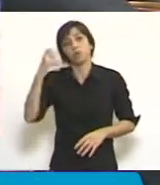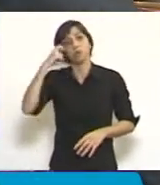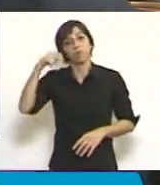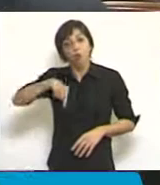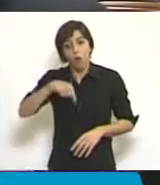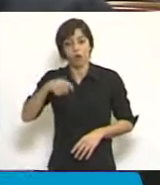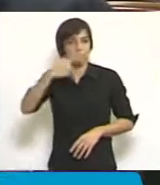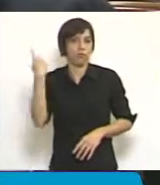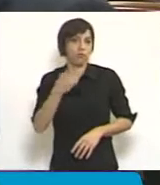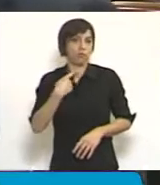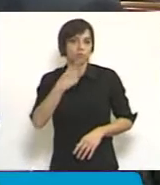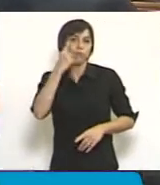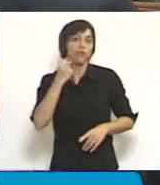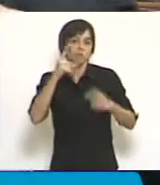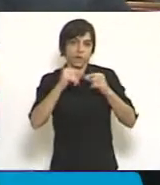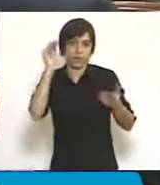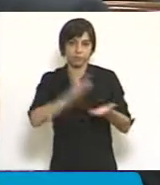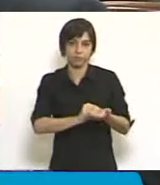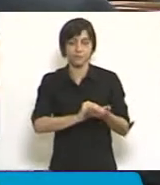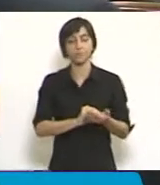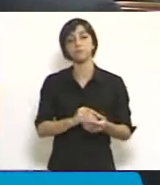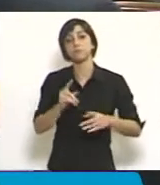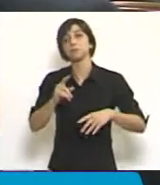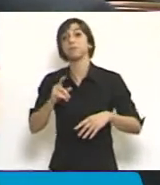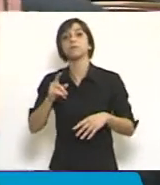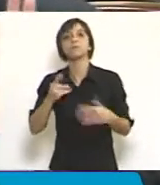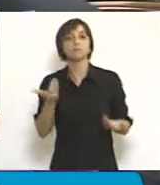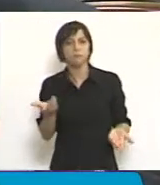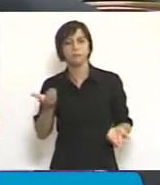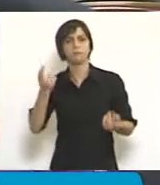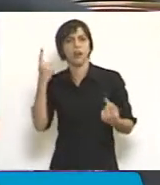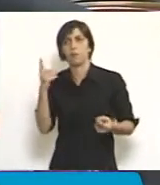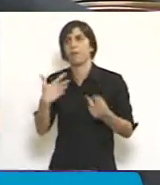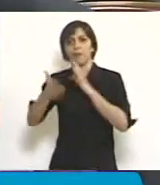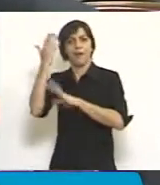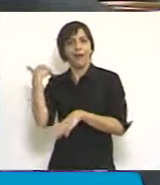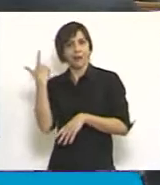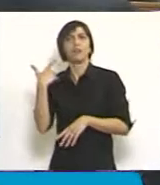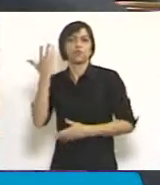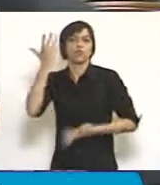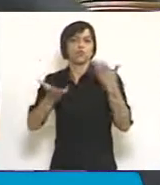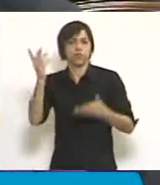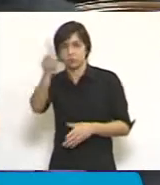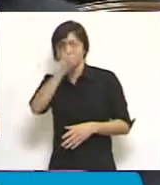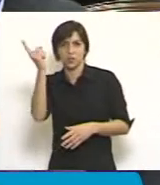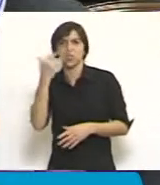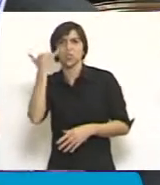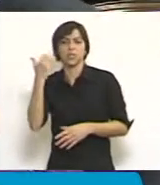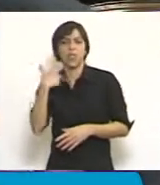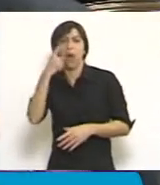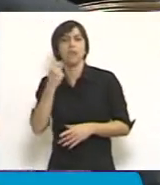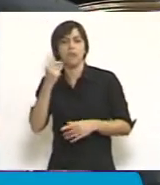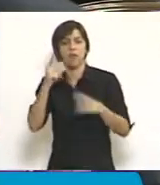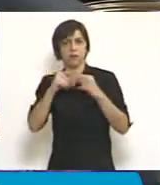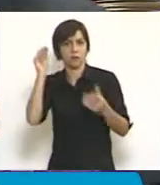Se da otra paradoja. Si fijamos la implementación en la justicia nacional, que tiene un debate como se ha planteado